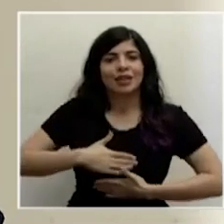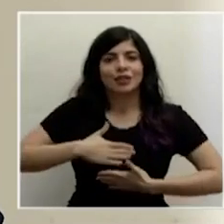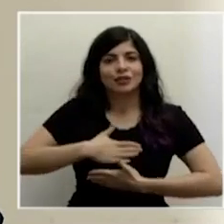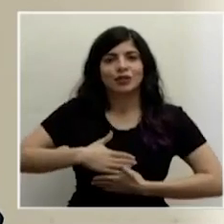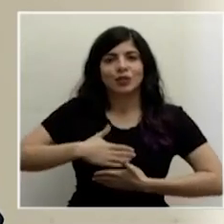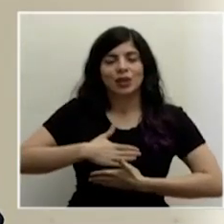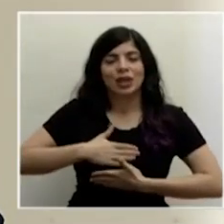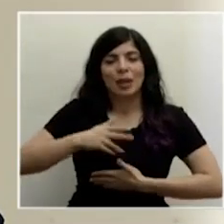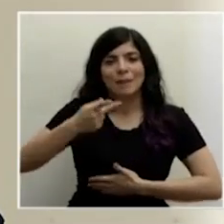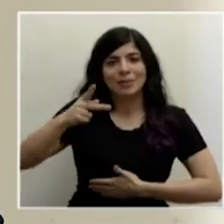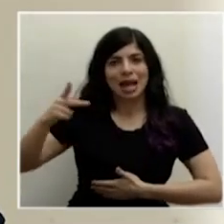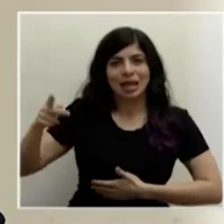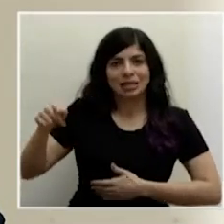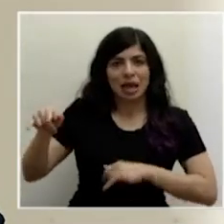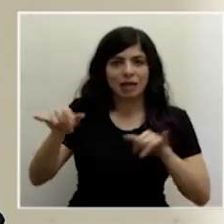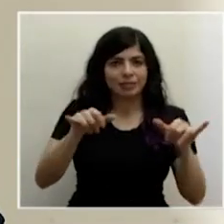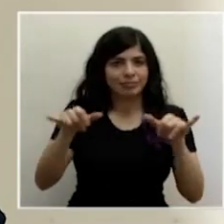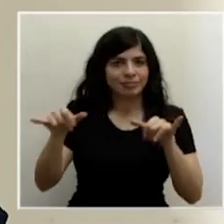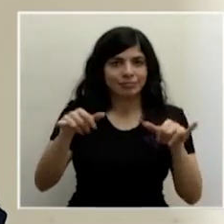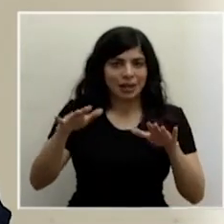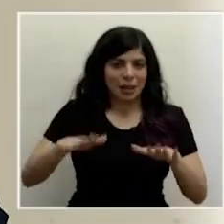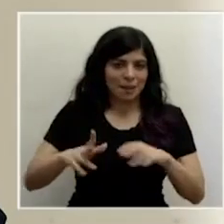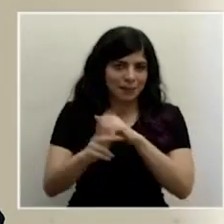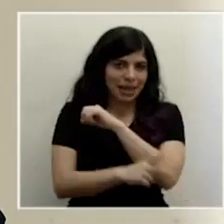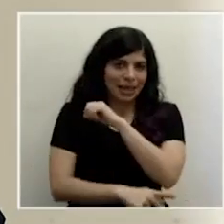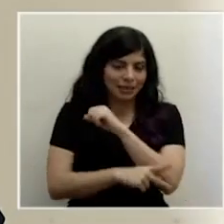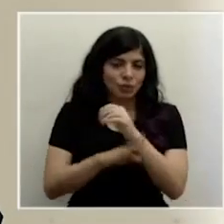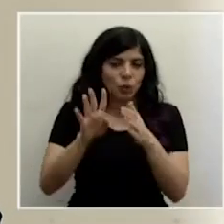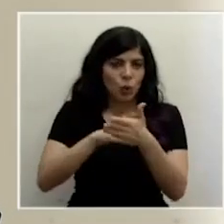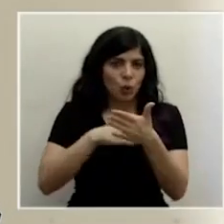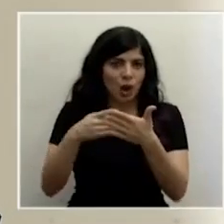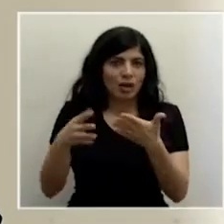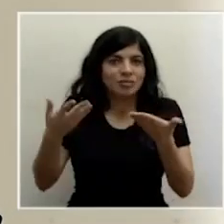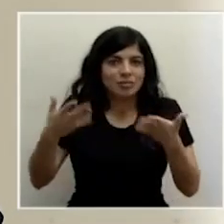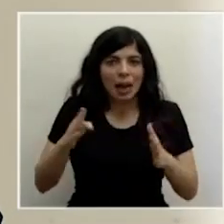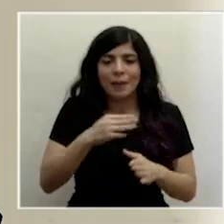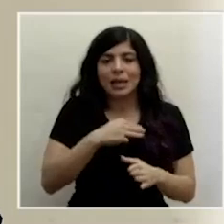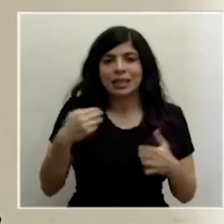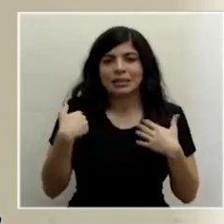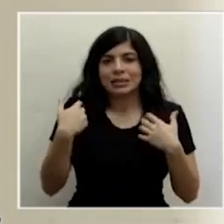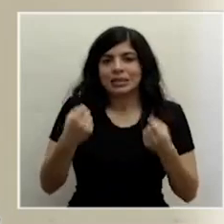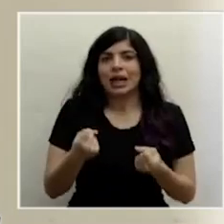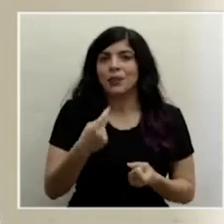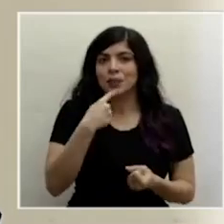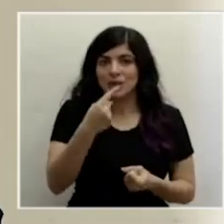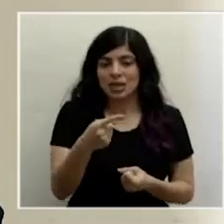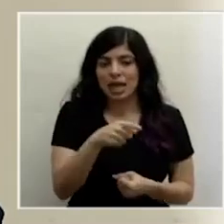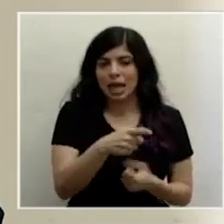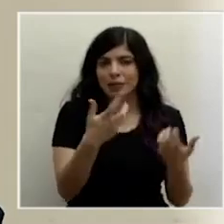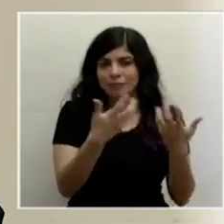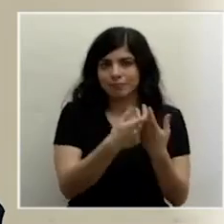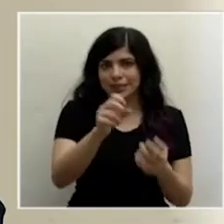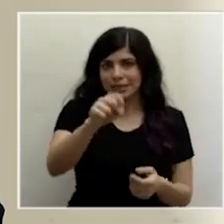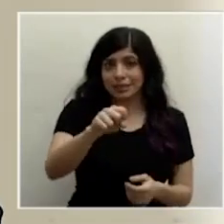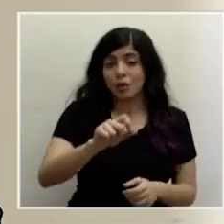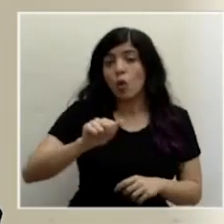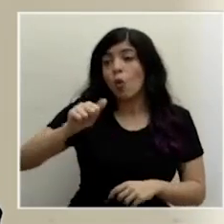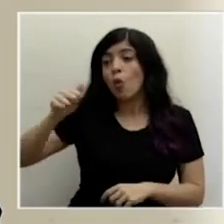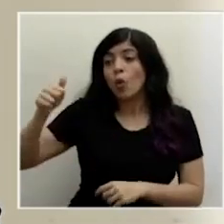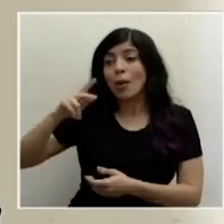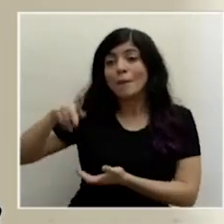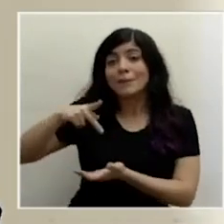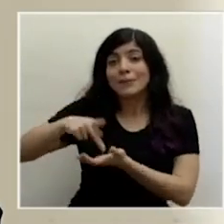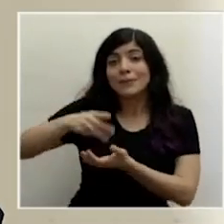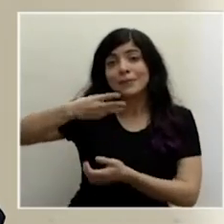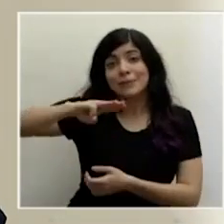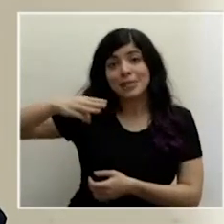del resto de las playas del país en ese horario que el ministro de Salud nos indicó. Los otros parques marinos,